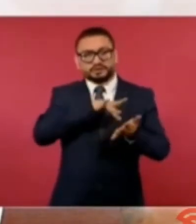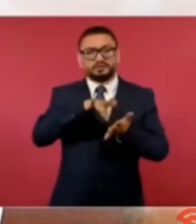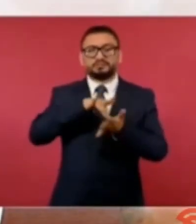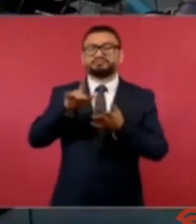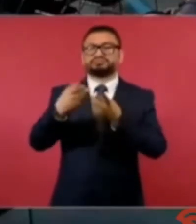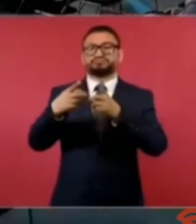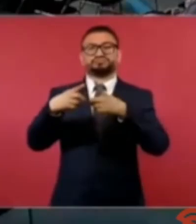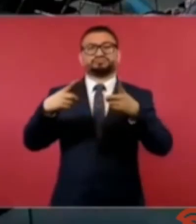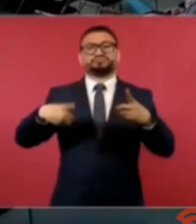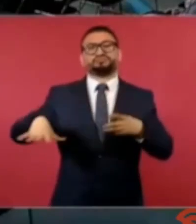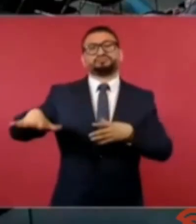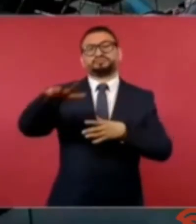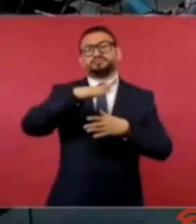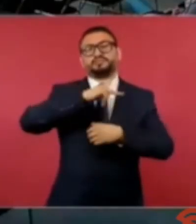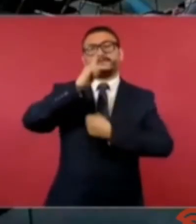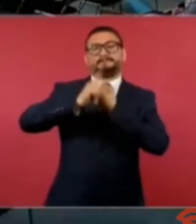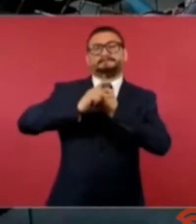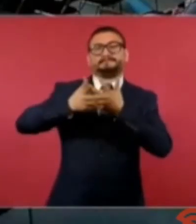desarrollo de esa gran nación